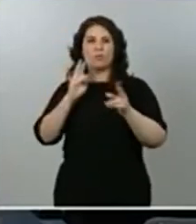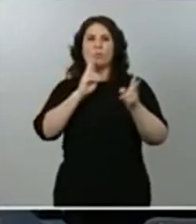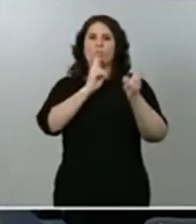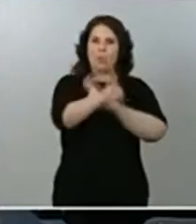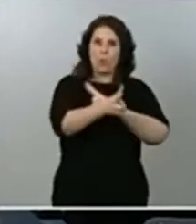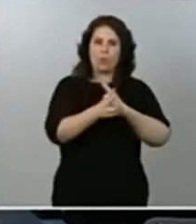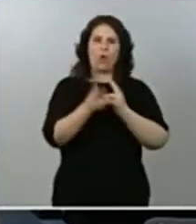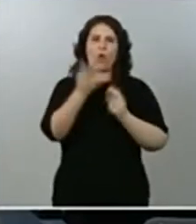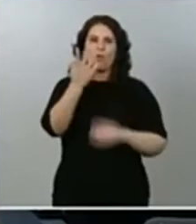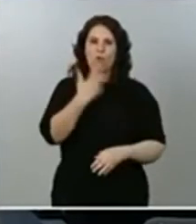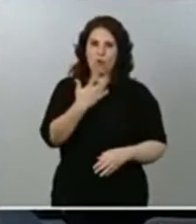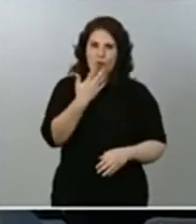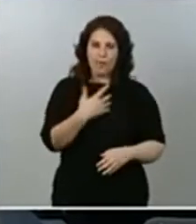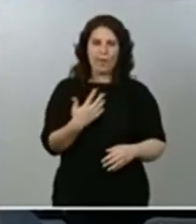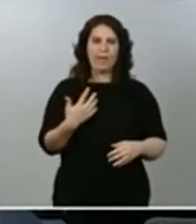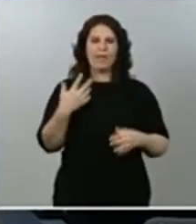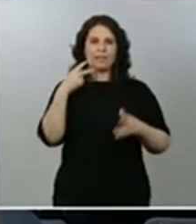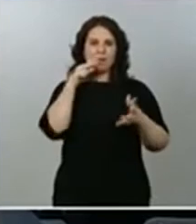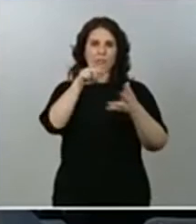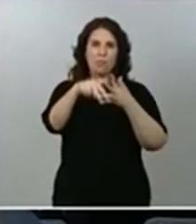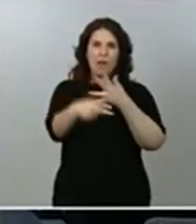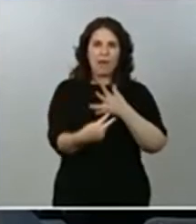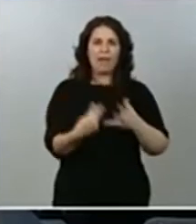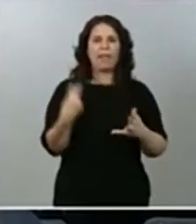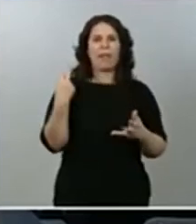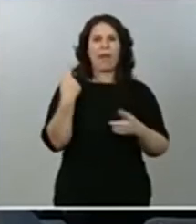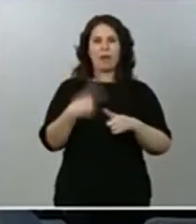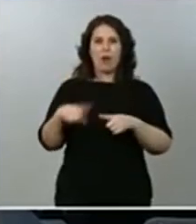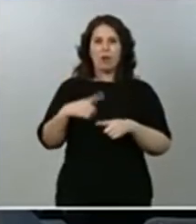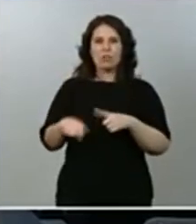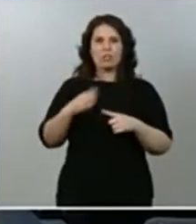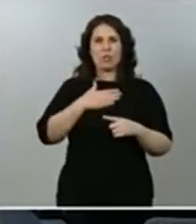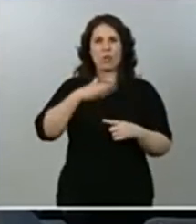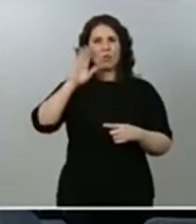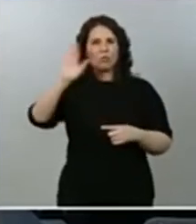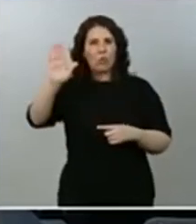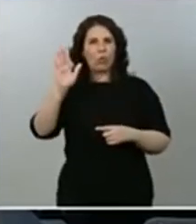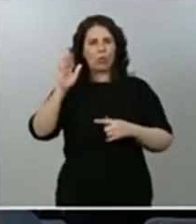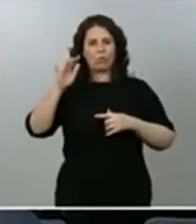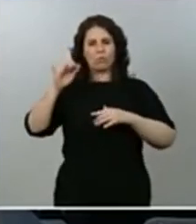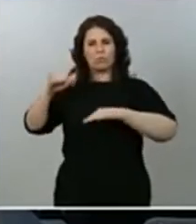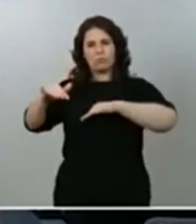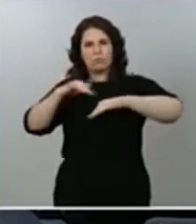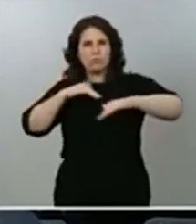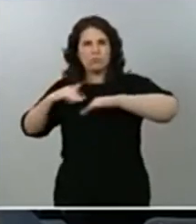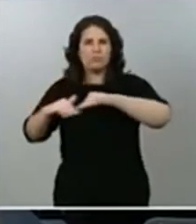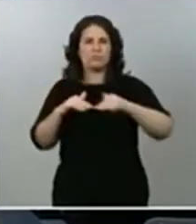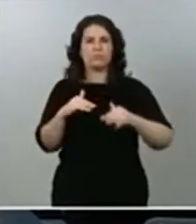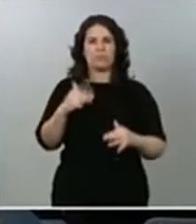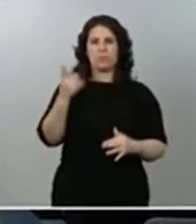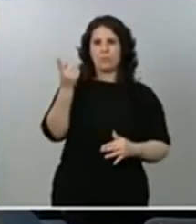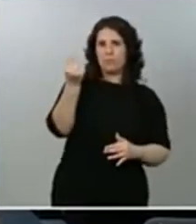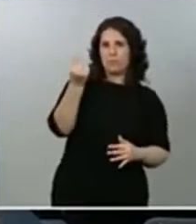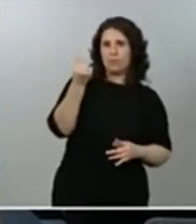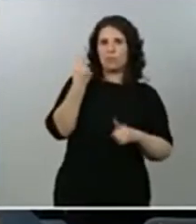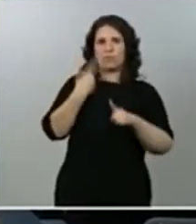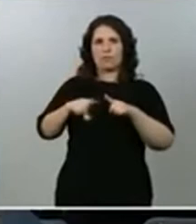con un formato de rendición de cuentas, cuáles son las actividades, cuáles son las cuestiones que en este momento